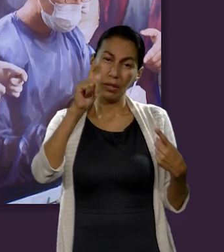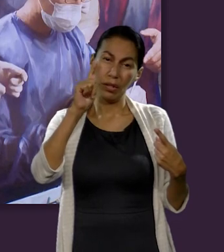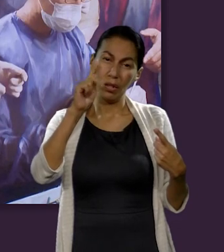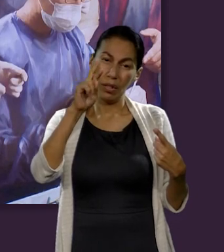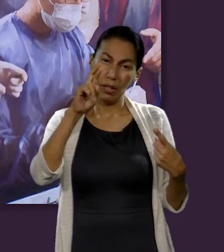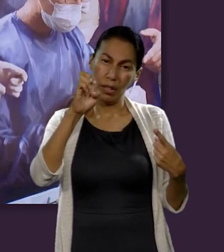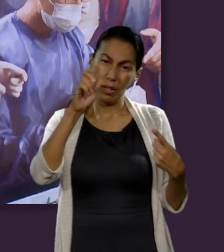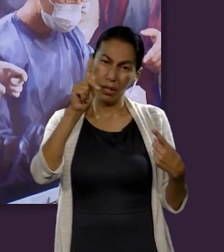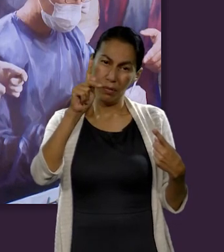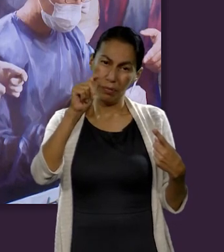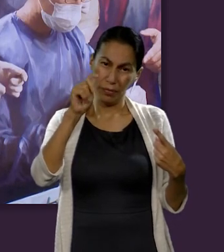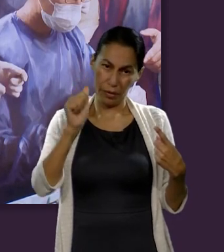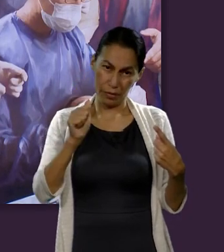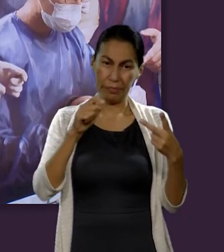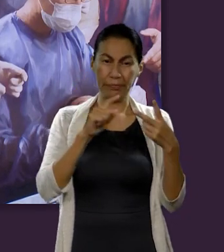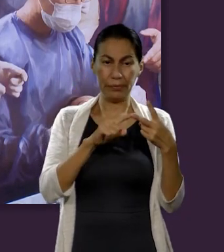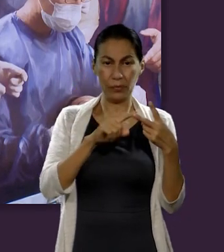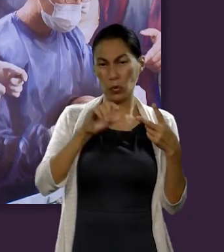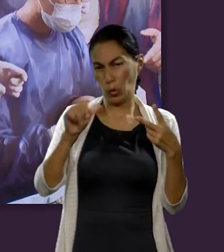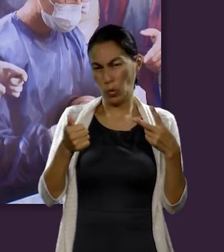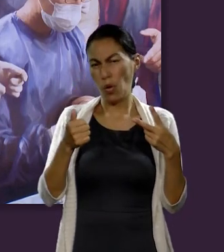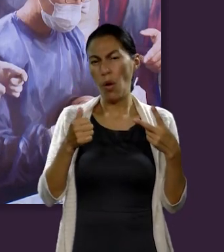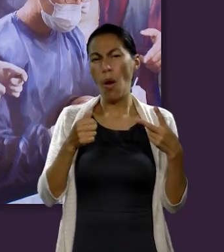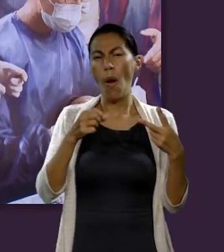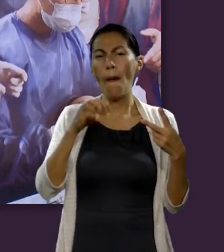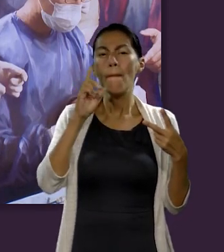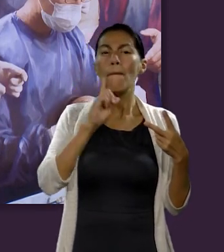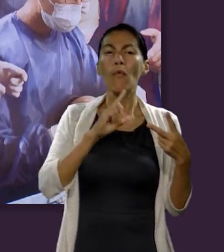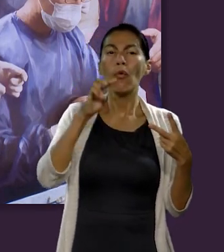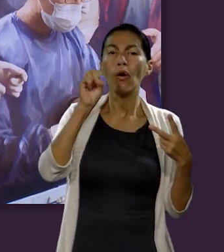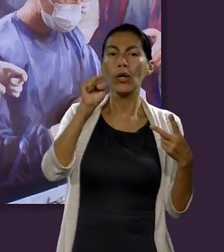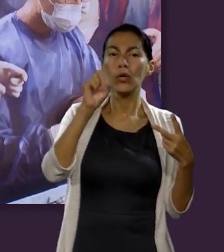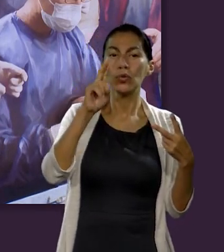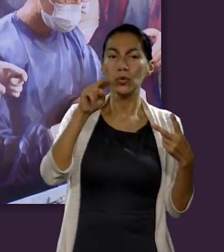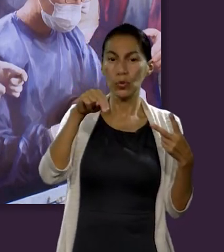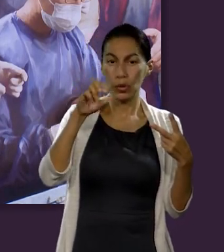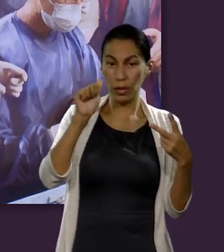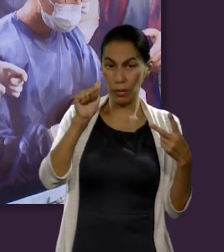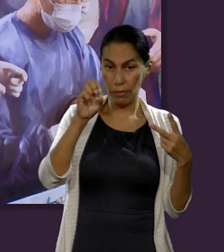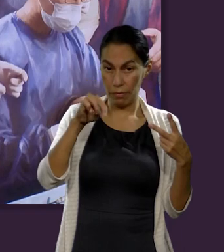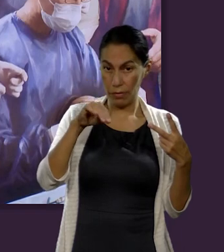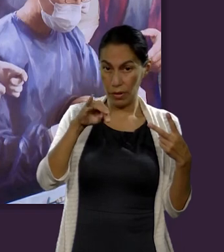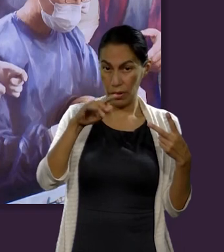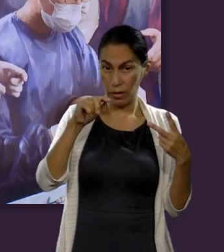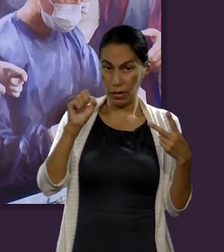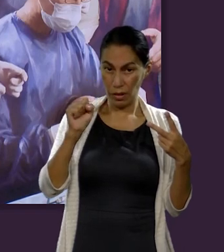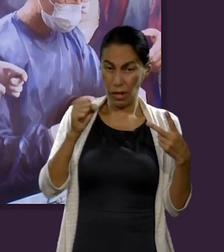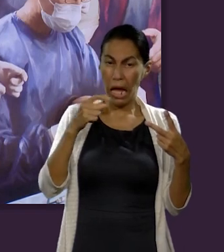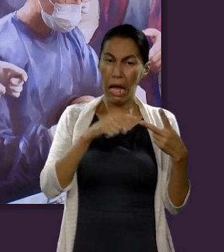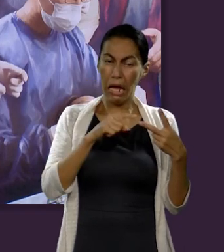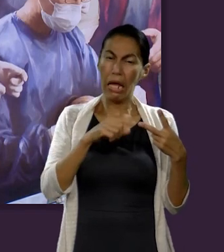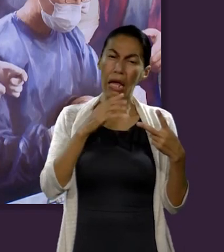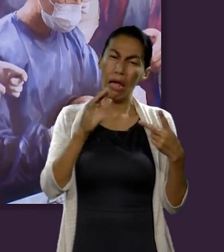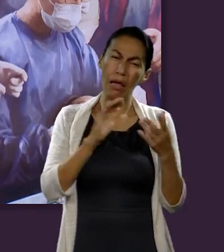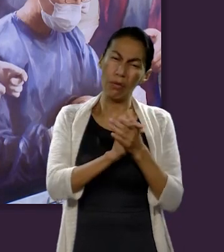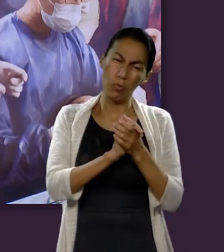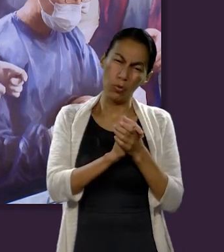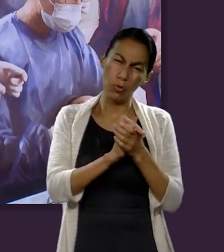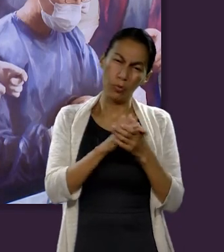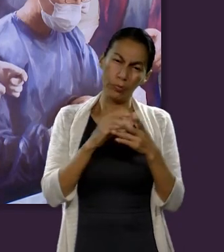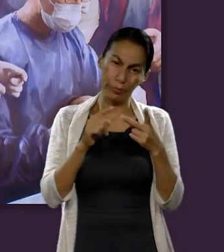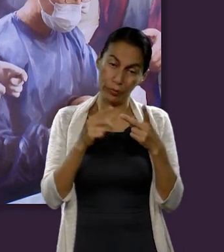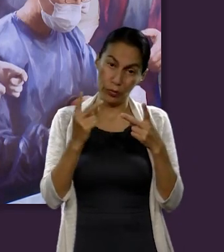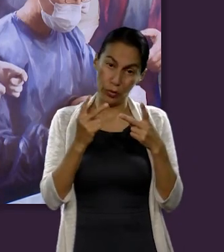la Tsunamita y su esposo que pues ella era casada y perdieron a su hijo.